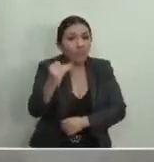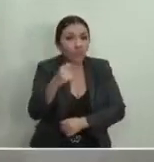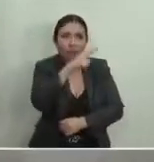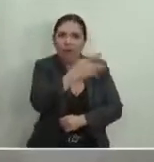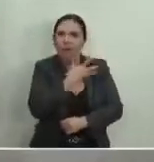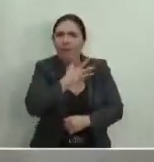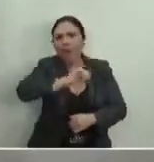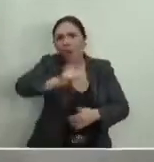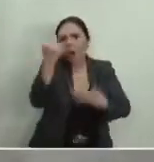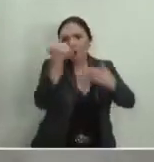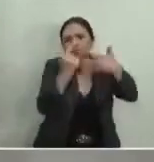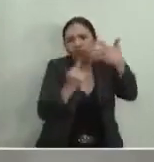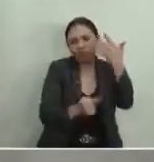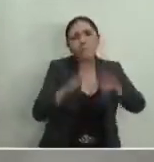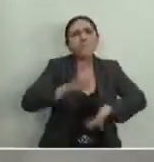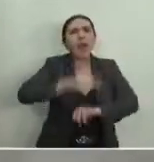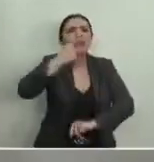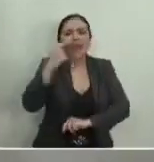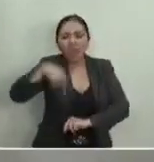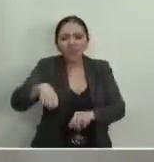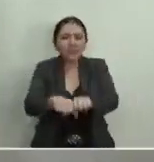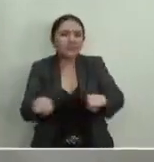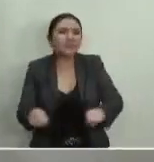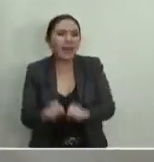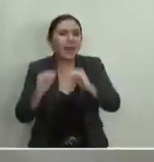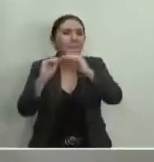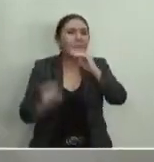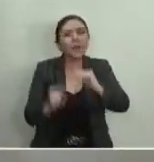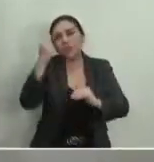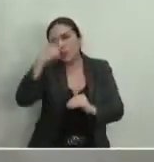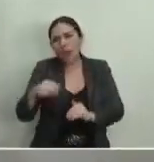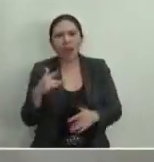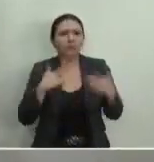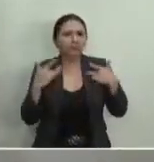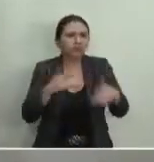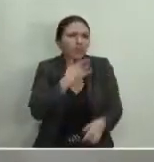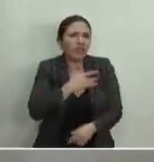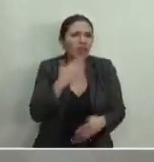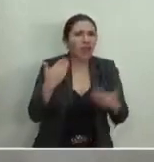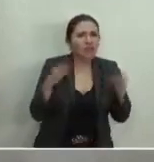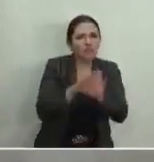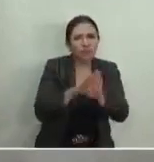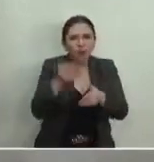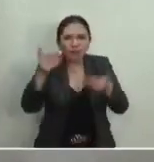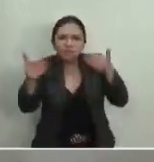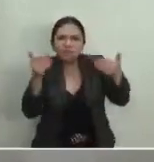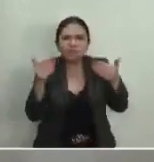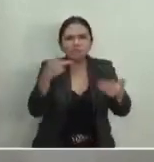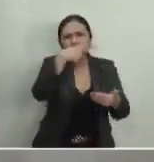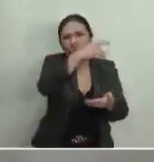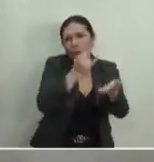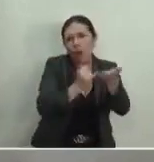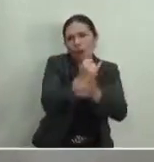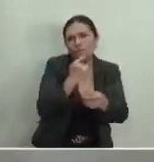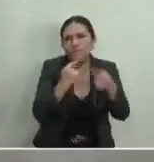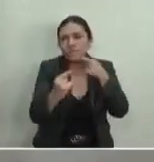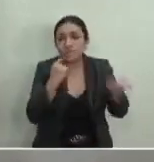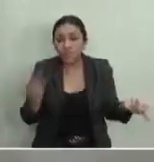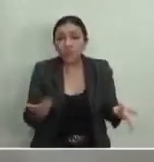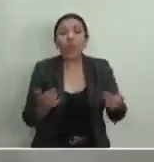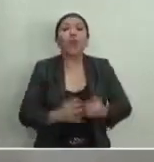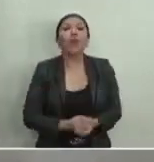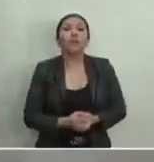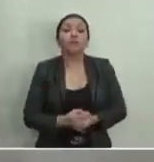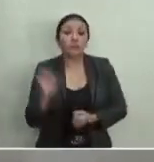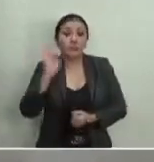muchos más elementos que esta sala para incluso ver la homogeneidad de todas estas determinaciones que va tomando. Y en todo caso, si